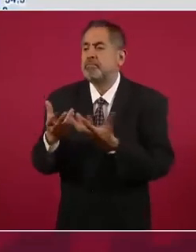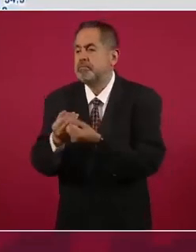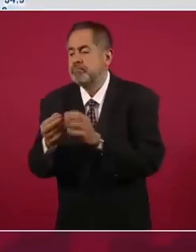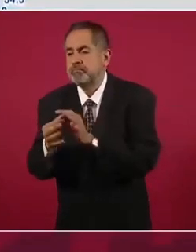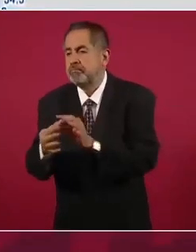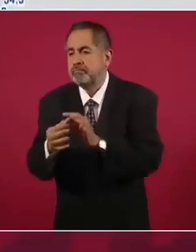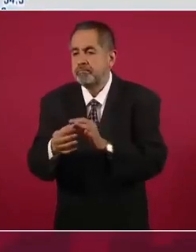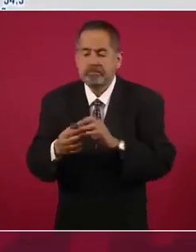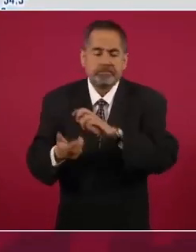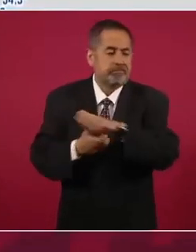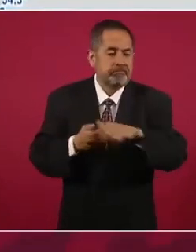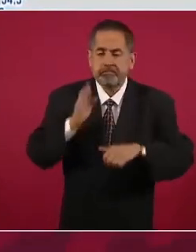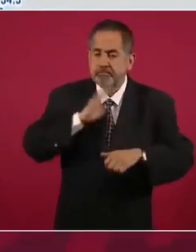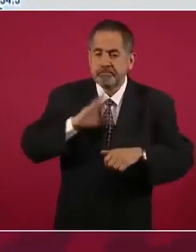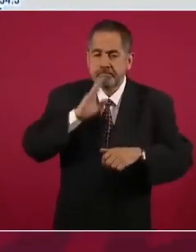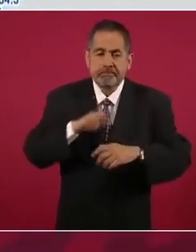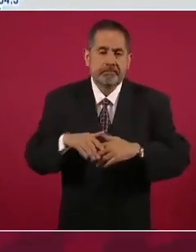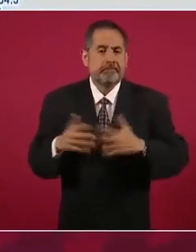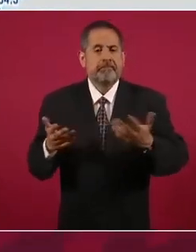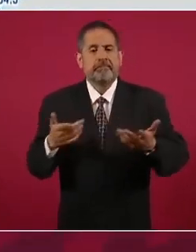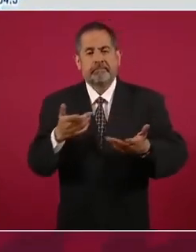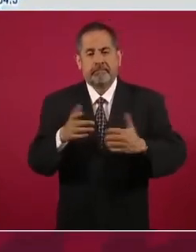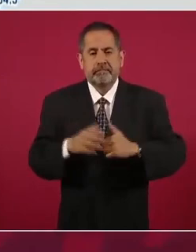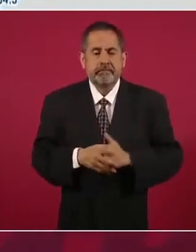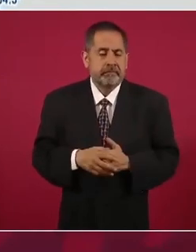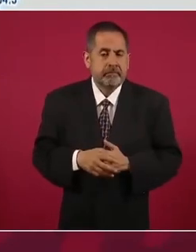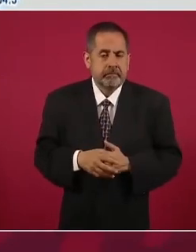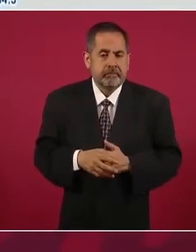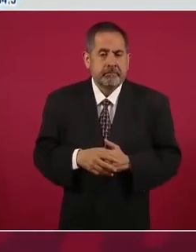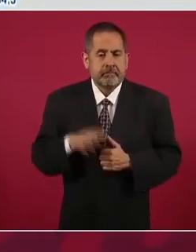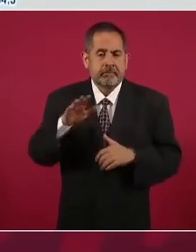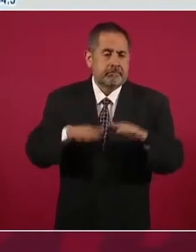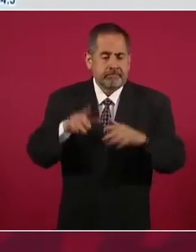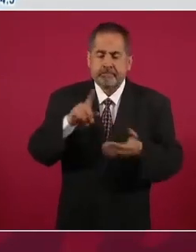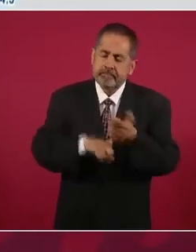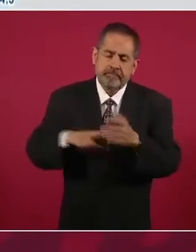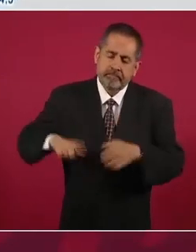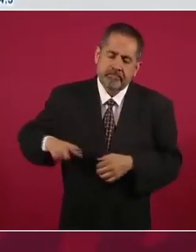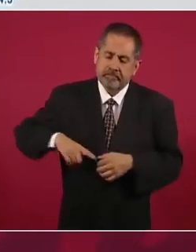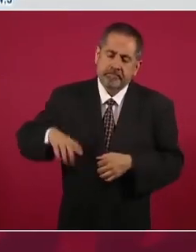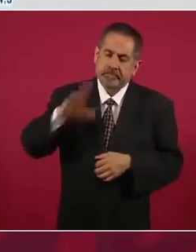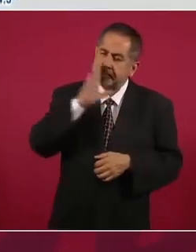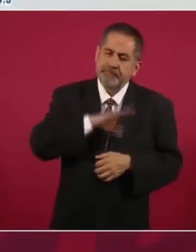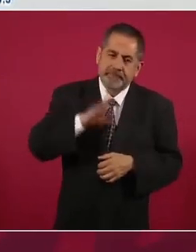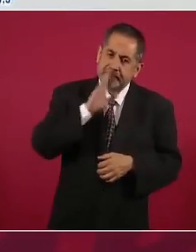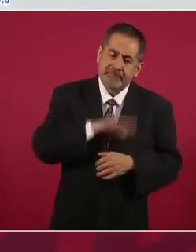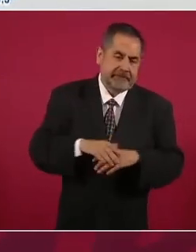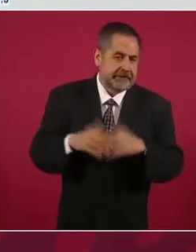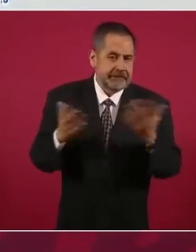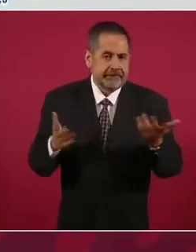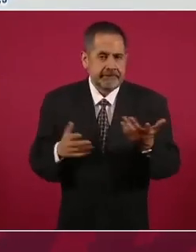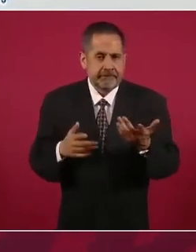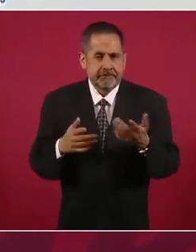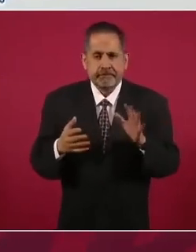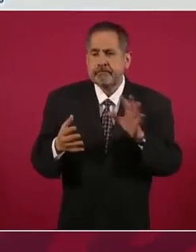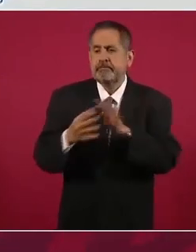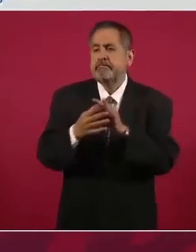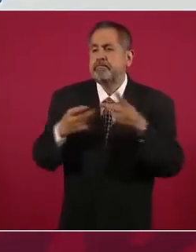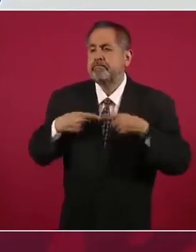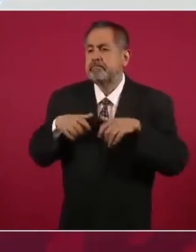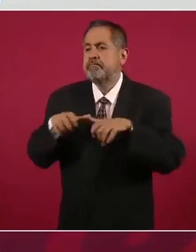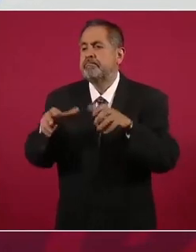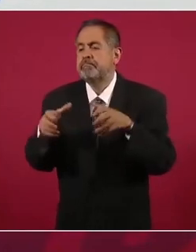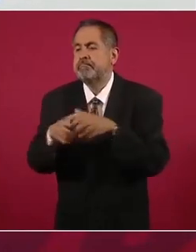y a veces pues son malos gobiernos, además como están cercanos a la